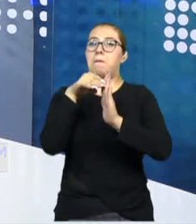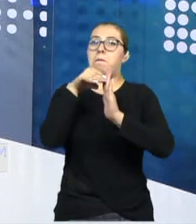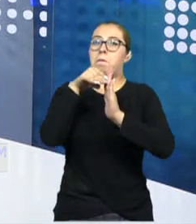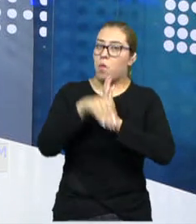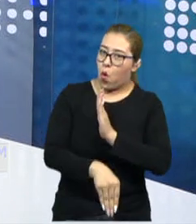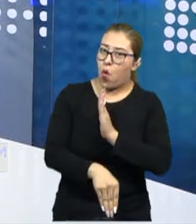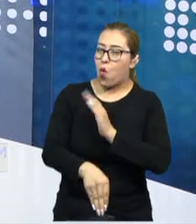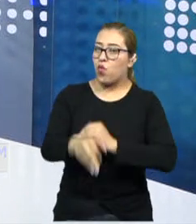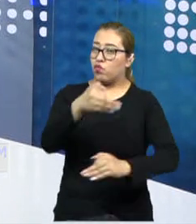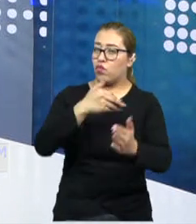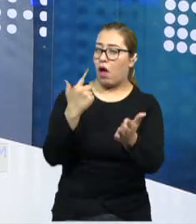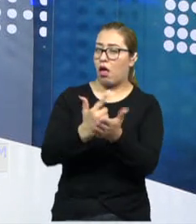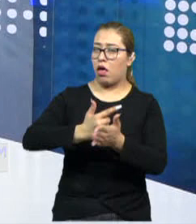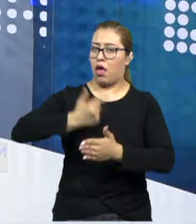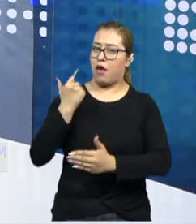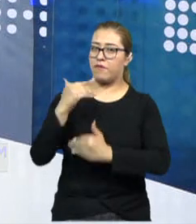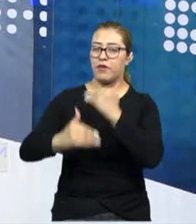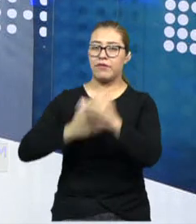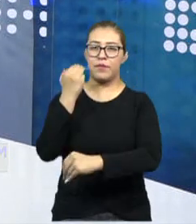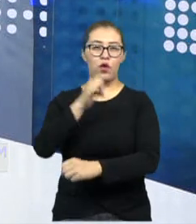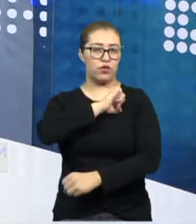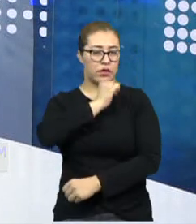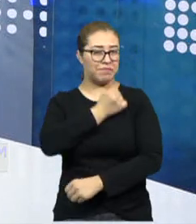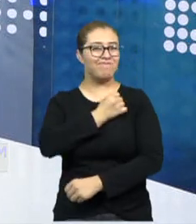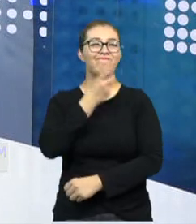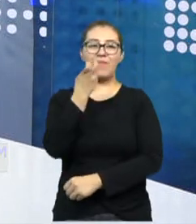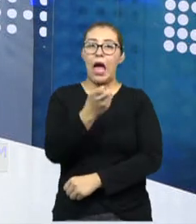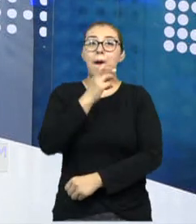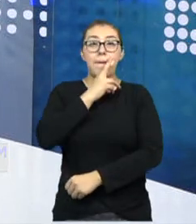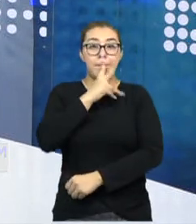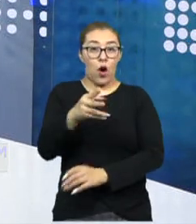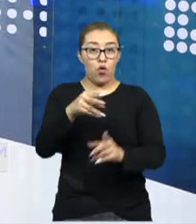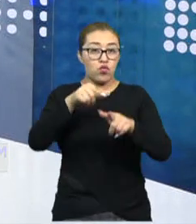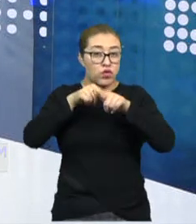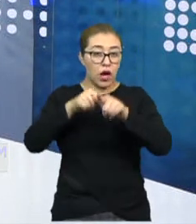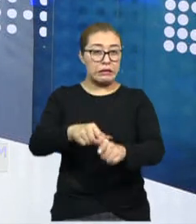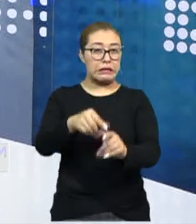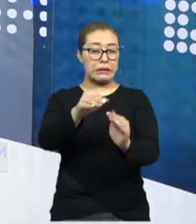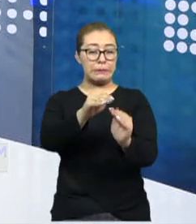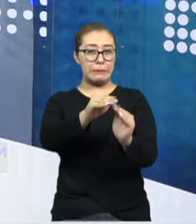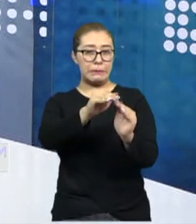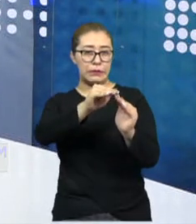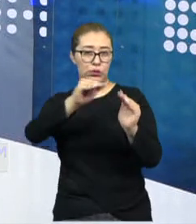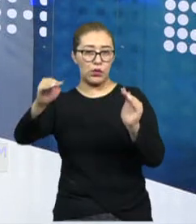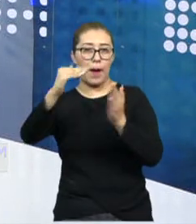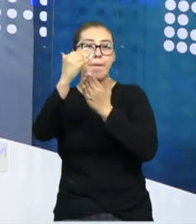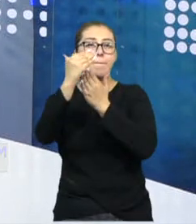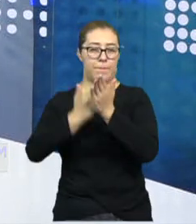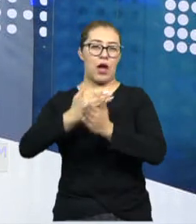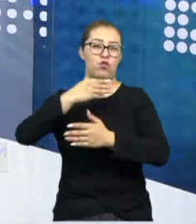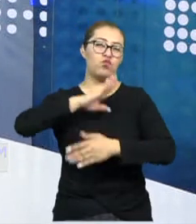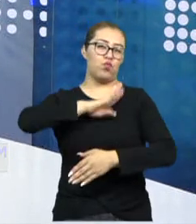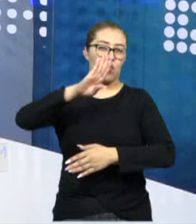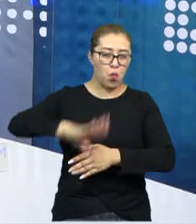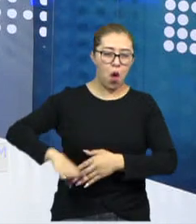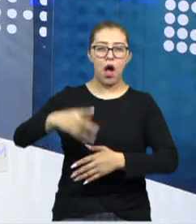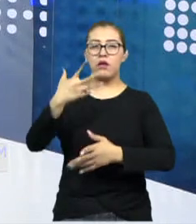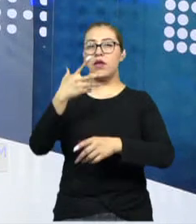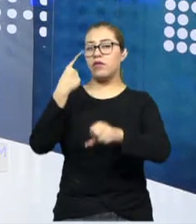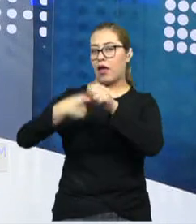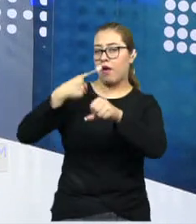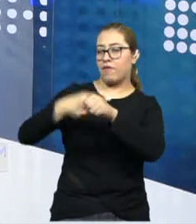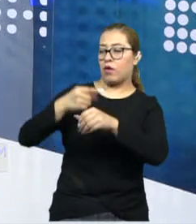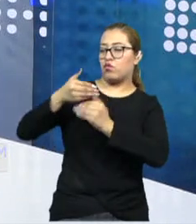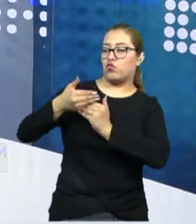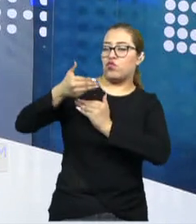servicio de salud. Es mejor mantener bajos números de contagios y fallecimientos, pero por más tiempo,